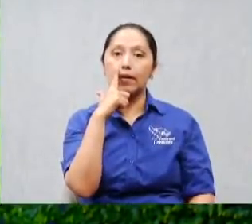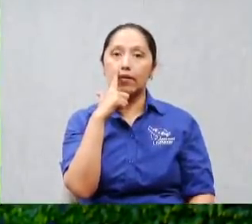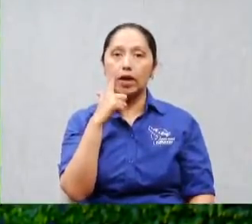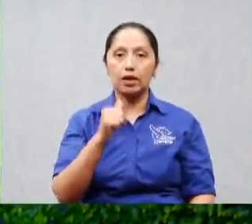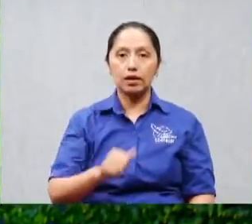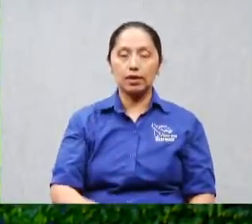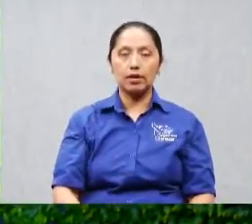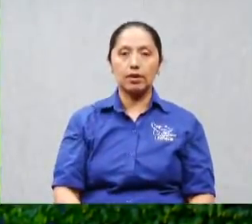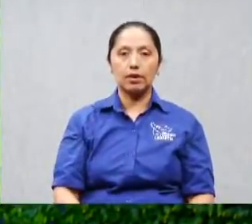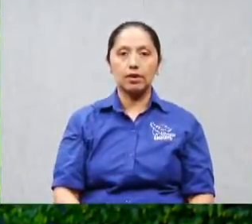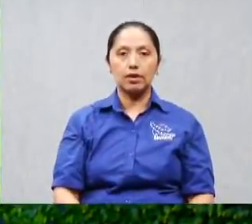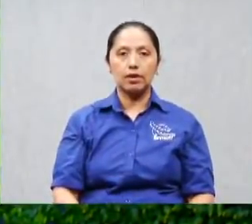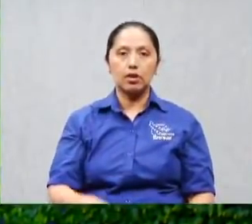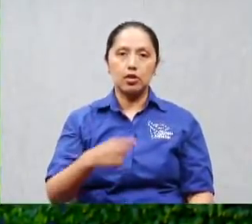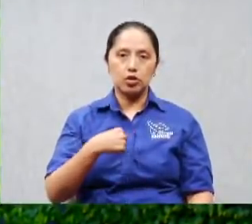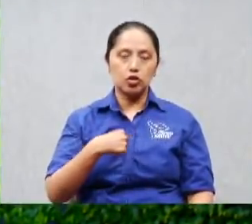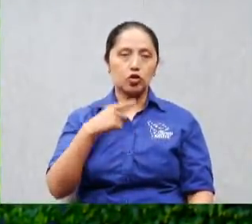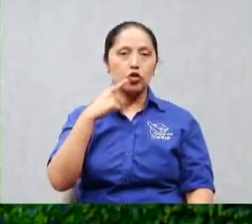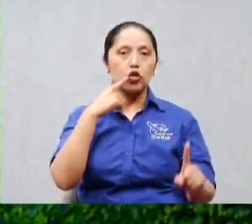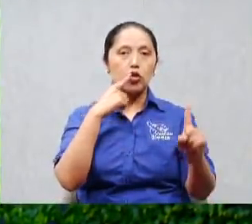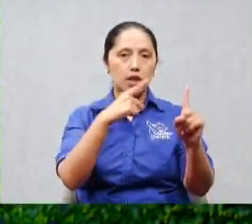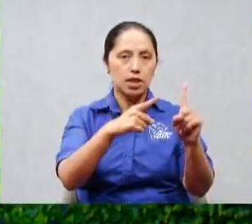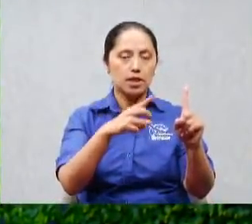yo lo que le decía era papa